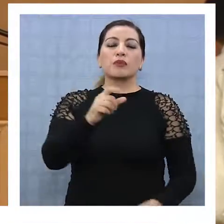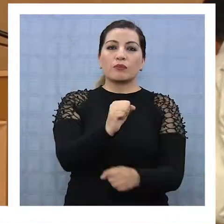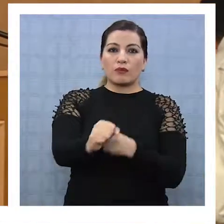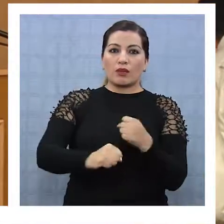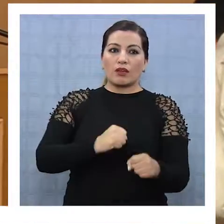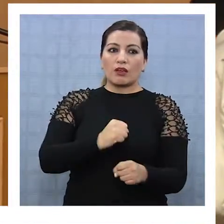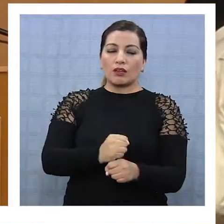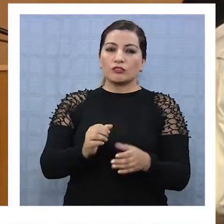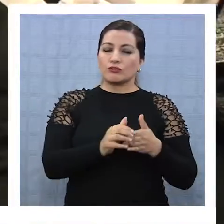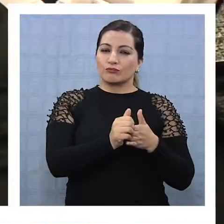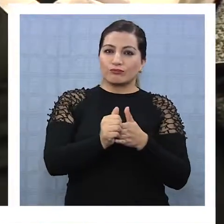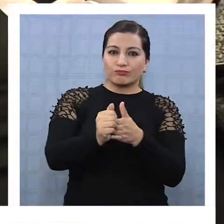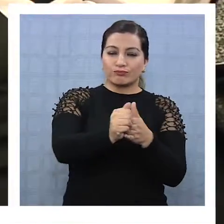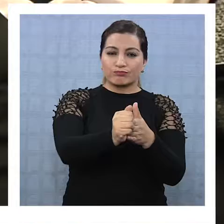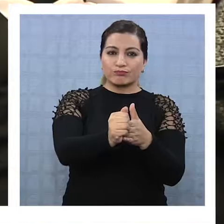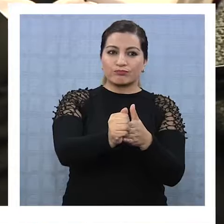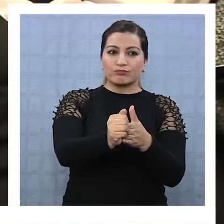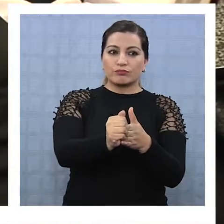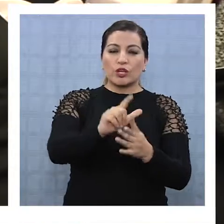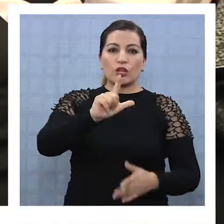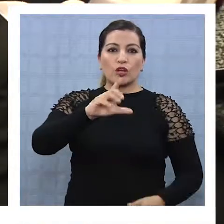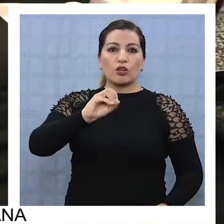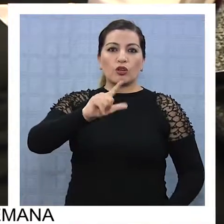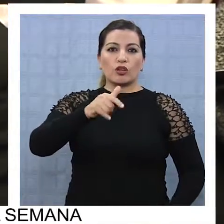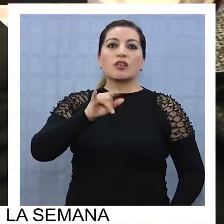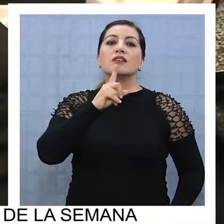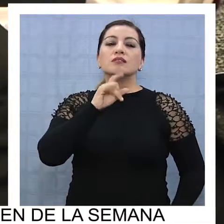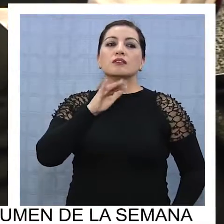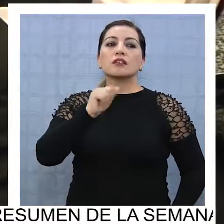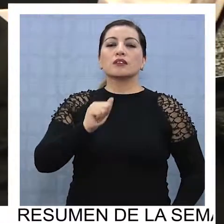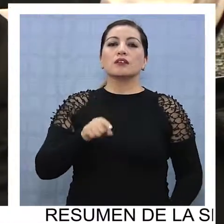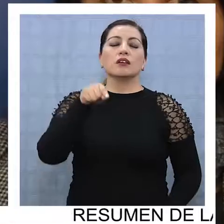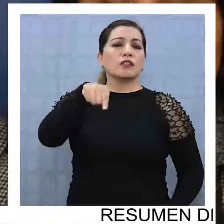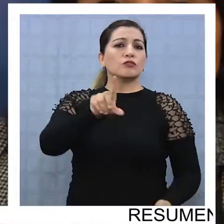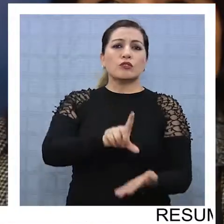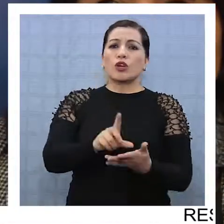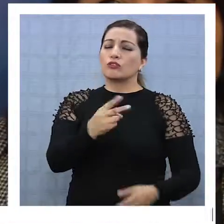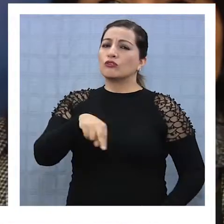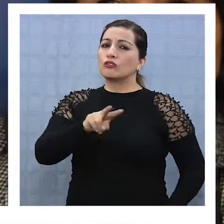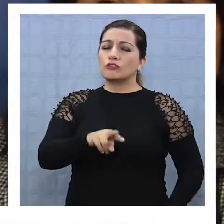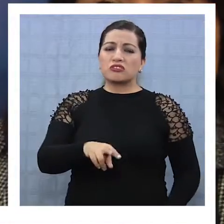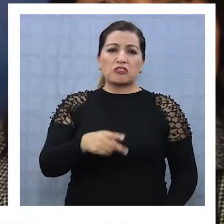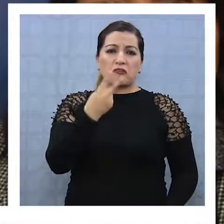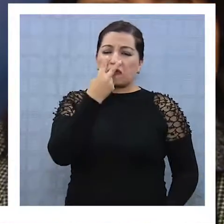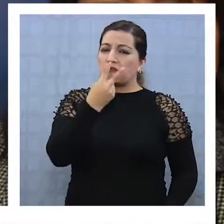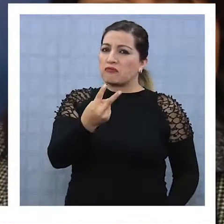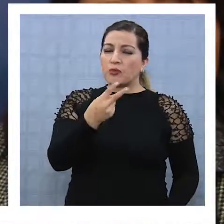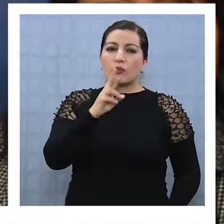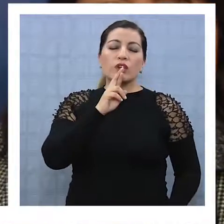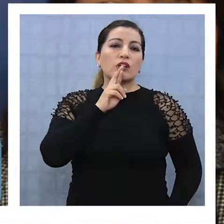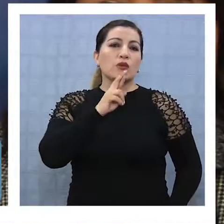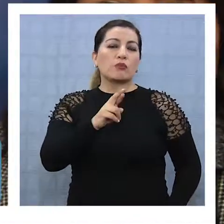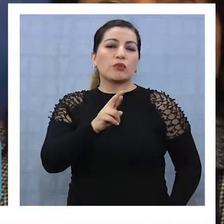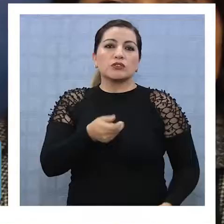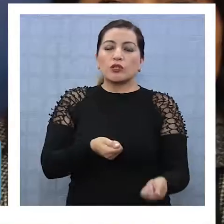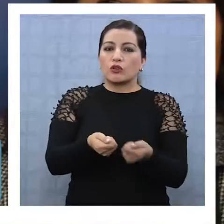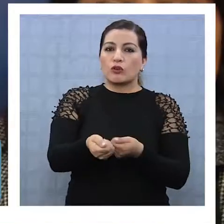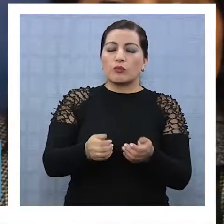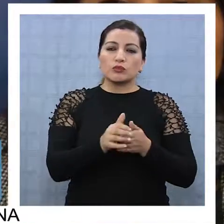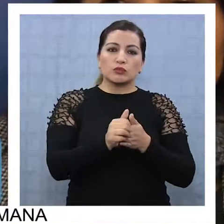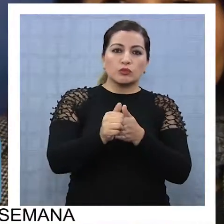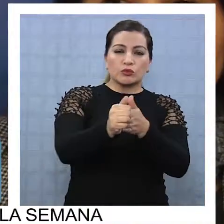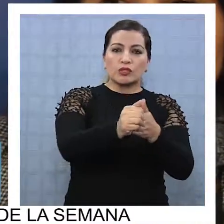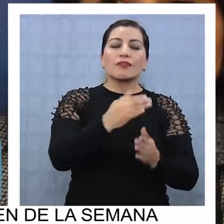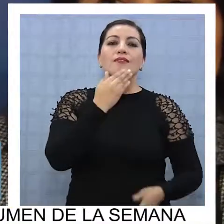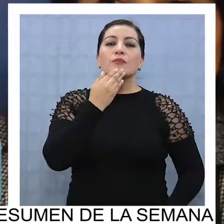año de gestión en turismo, comercio y logística. Y en esos sectores ya estamos viendo buenos resultados, tanto en comercio, en